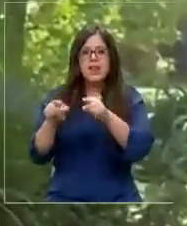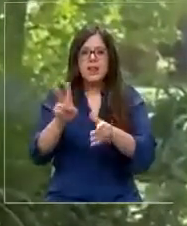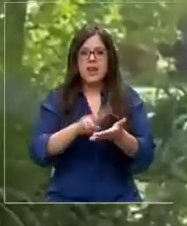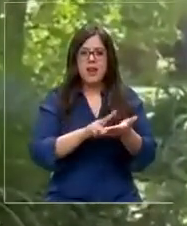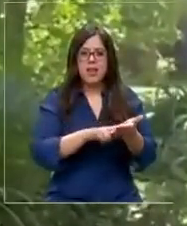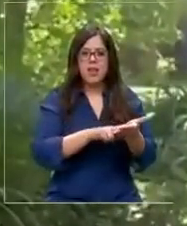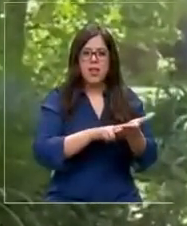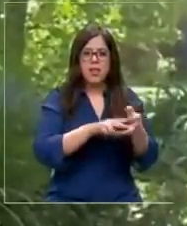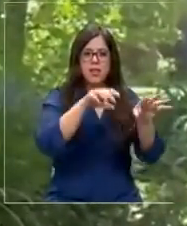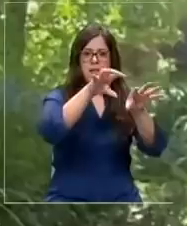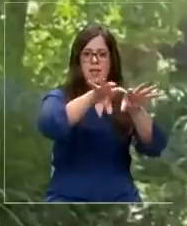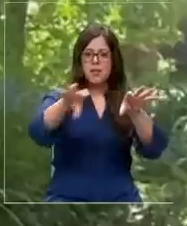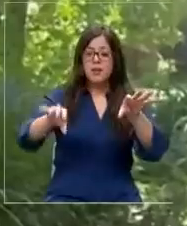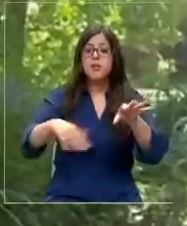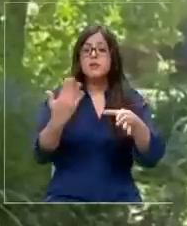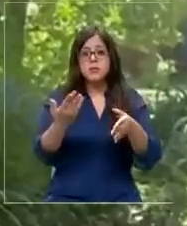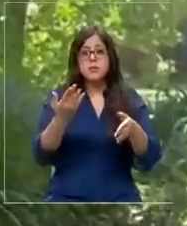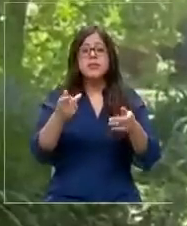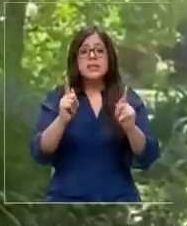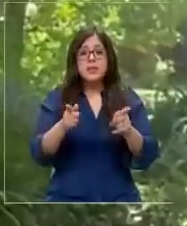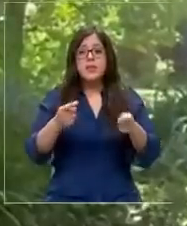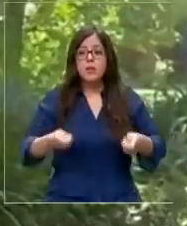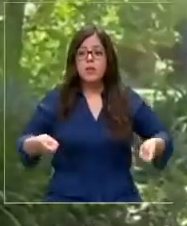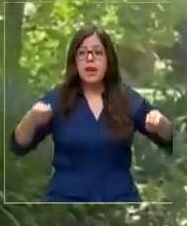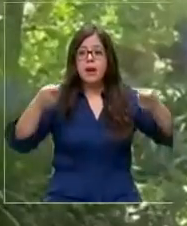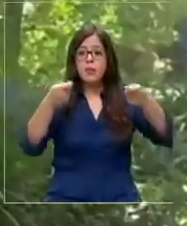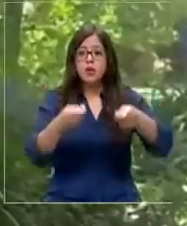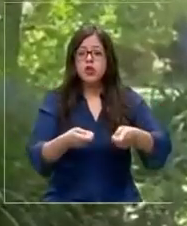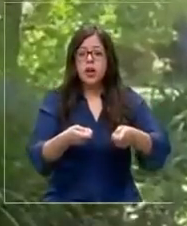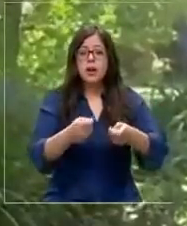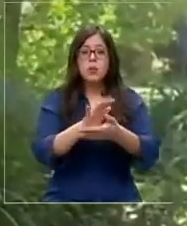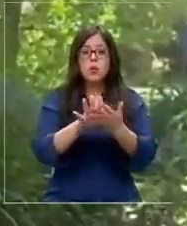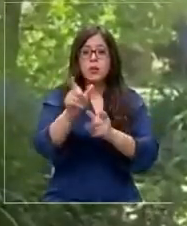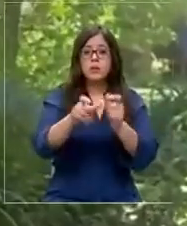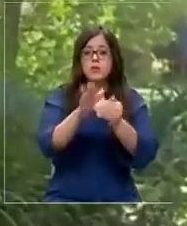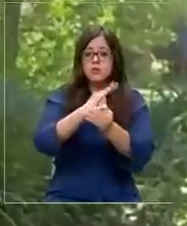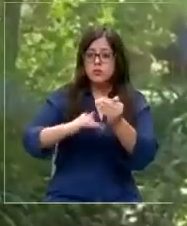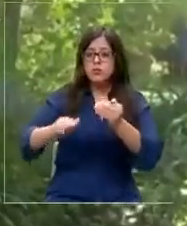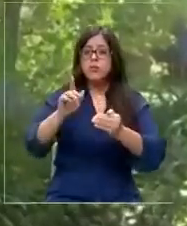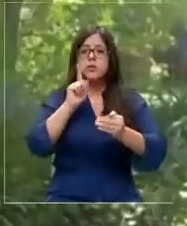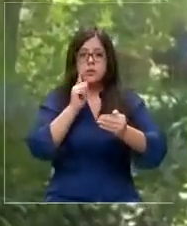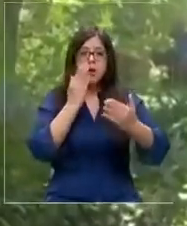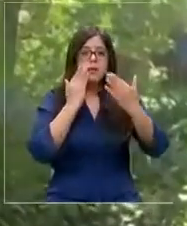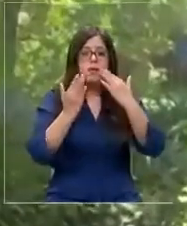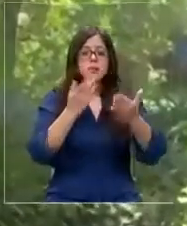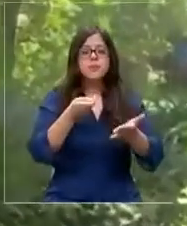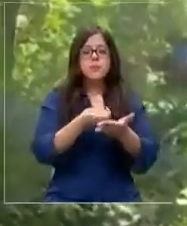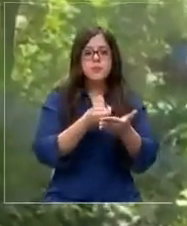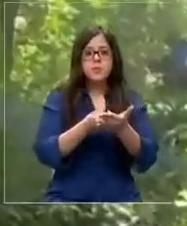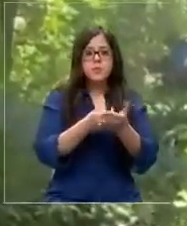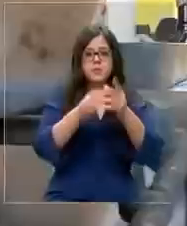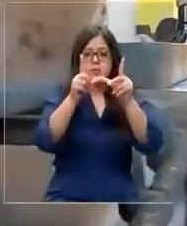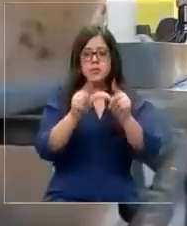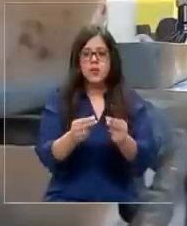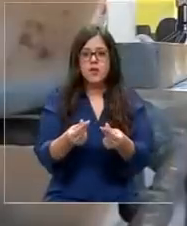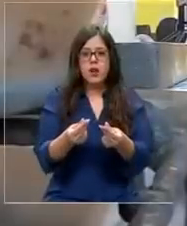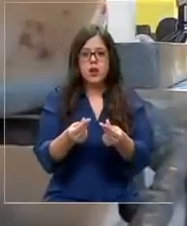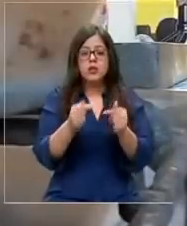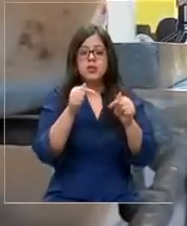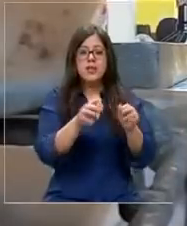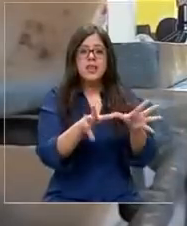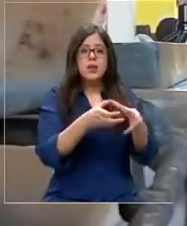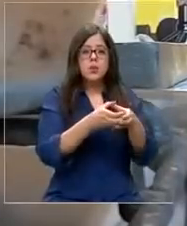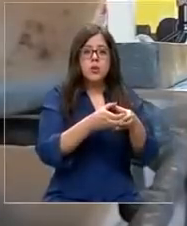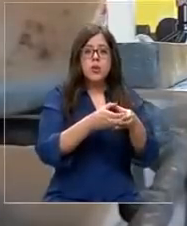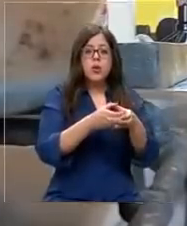realidades. Entonces creemos que tenemos que aportar a que el vecino tenga beneficio para comprar a menor precio. Desde la